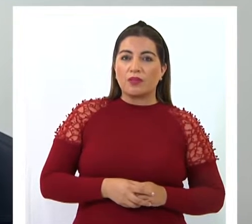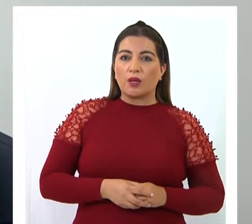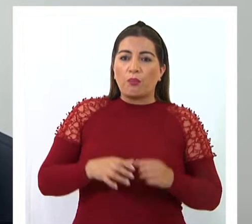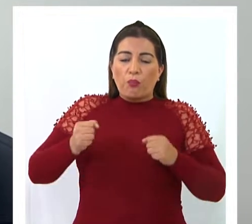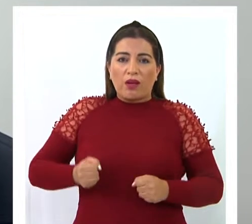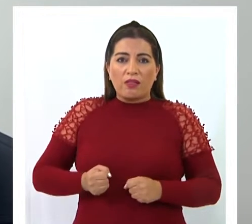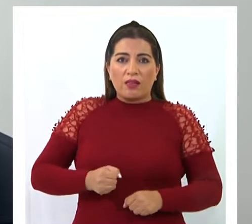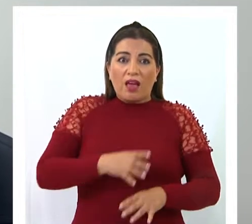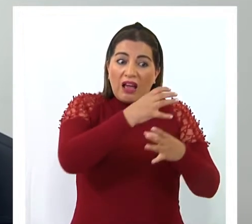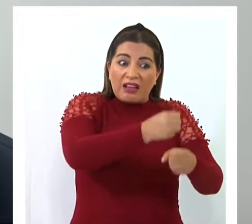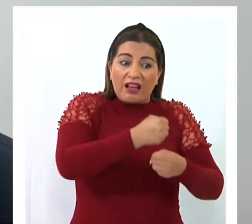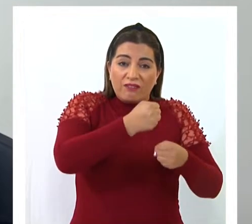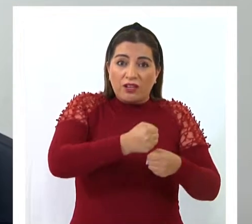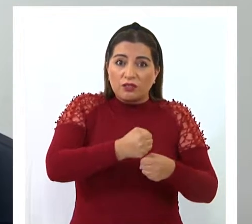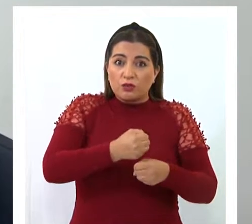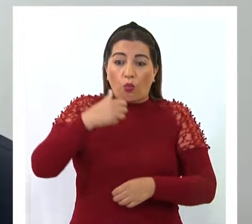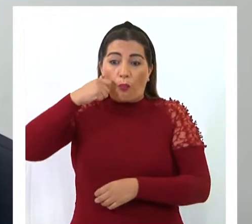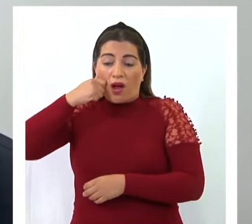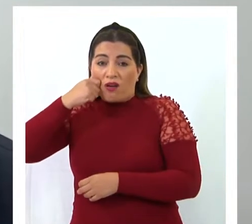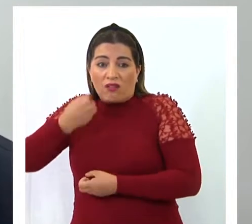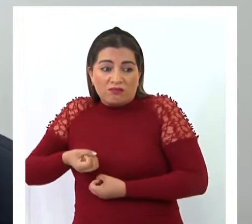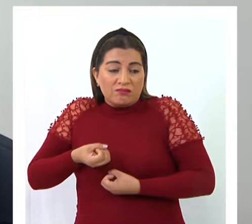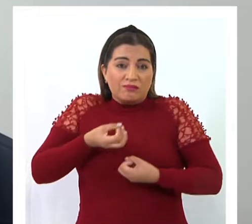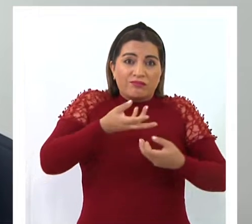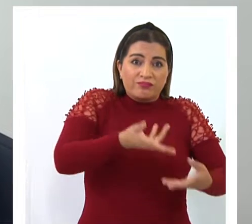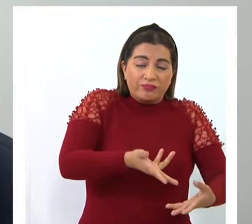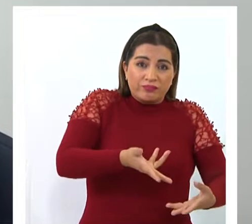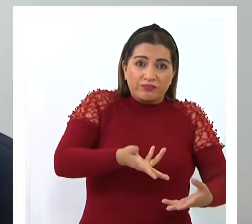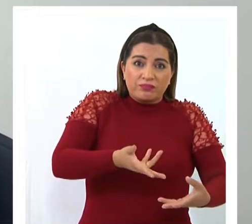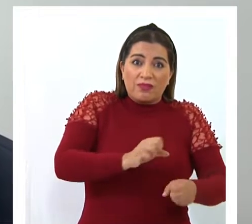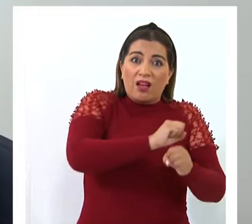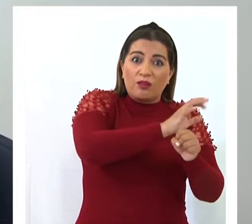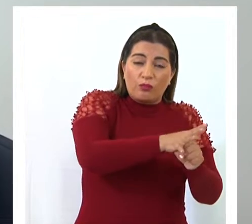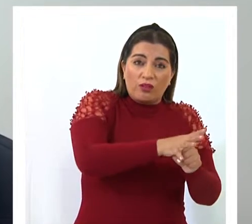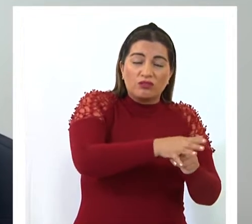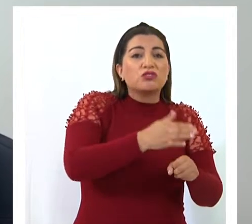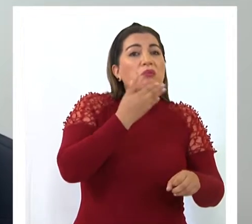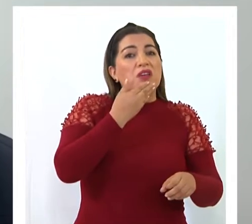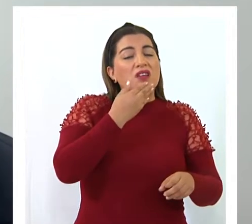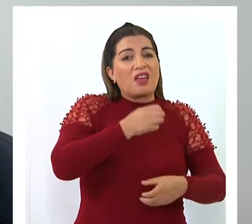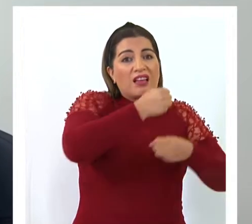transmisible tanto de los humanos al hombre como viceversa.